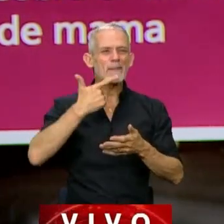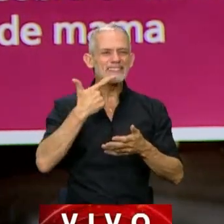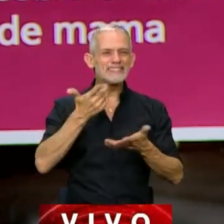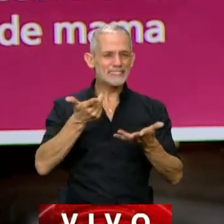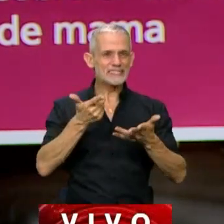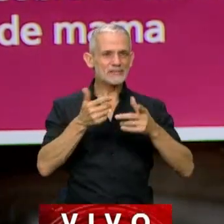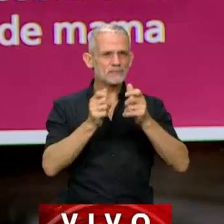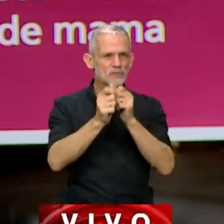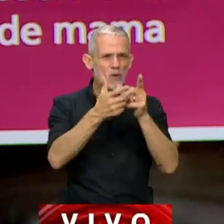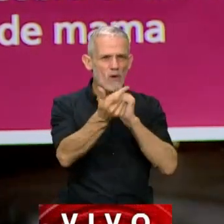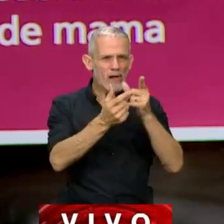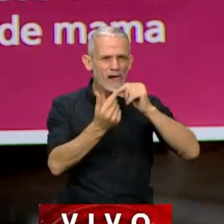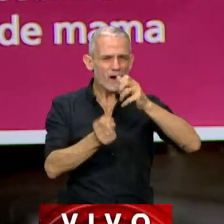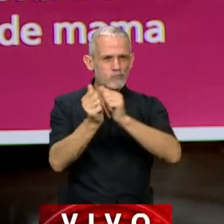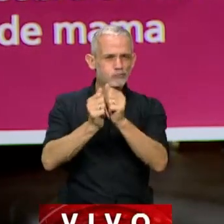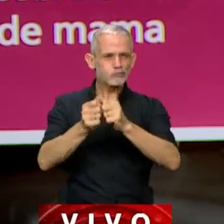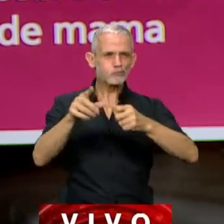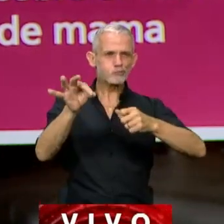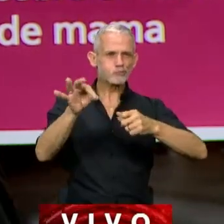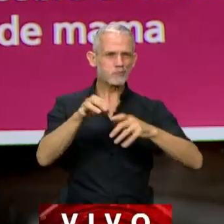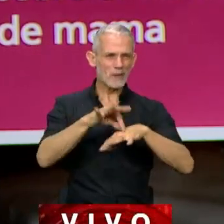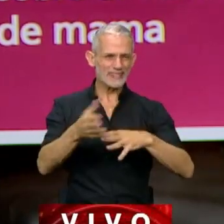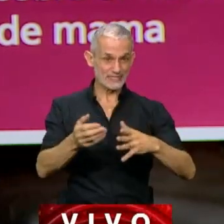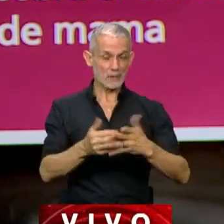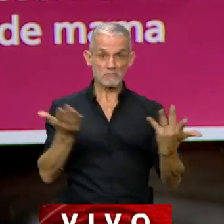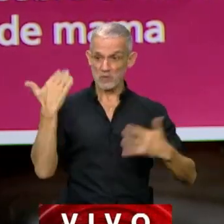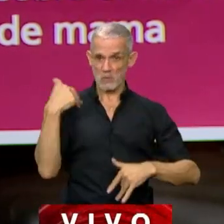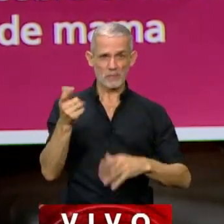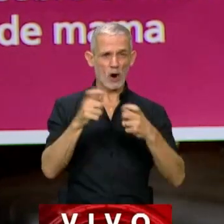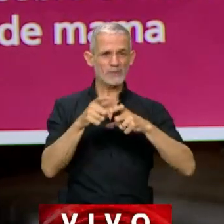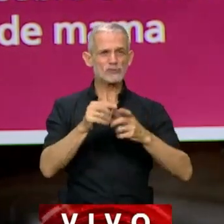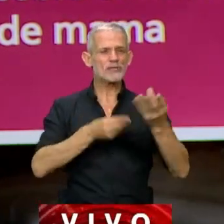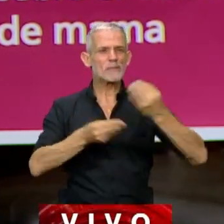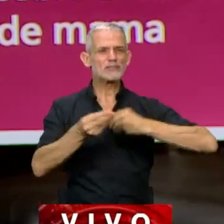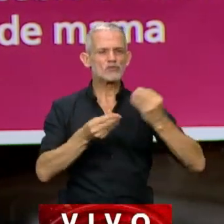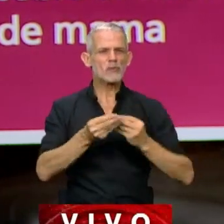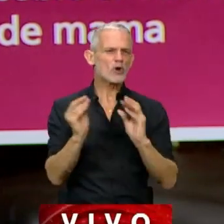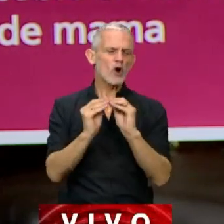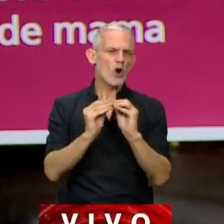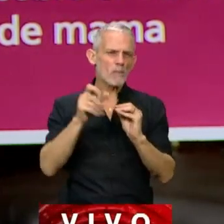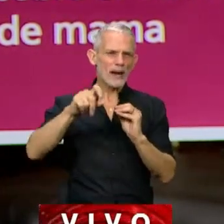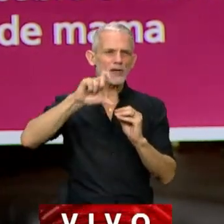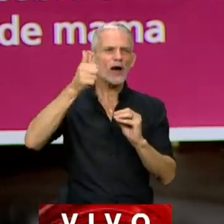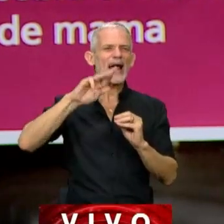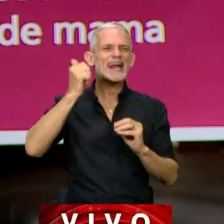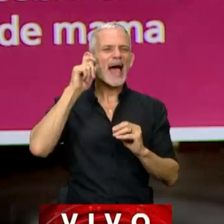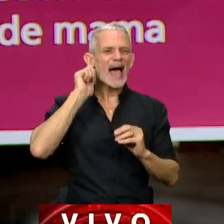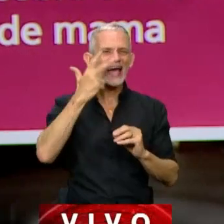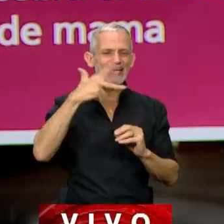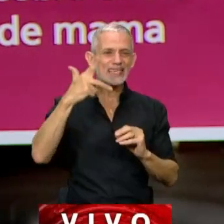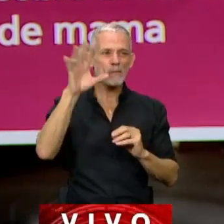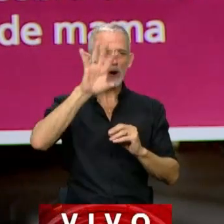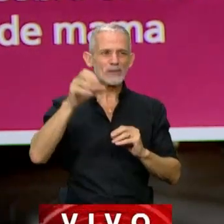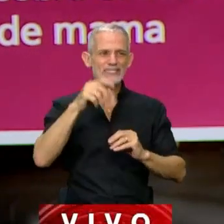Nosotros hace una semana atrás, me acuerdo que lo hablábamos en la Comisión de Presupuestos con el compañero Carnaghi de la provincia de